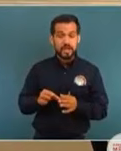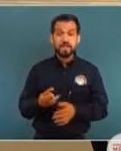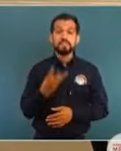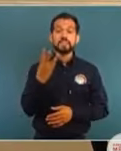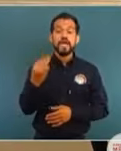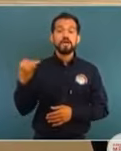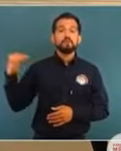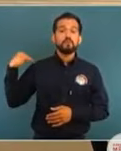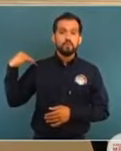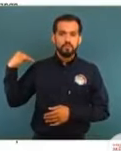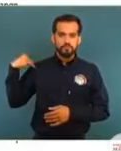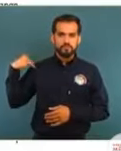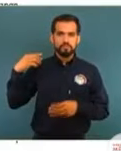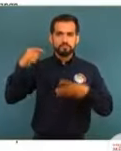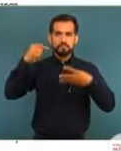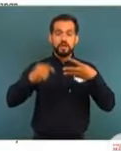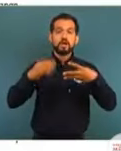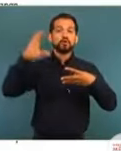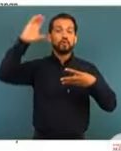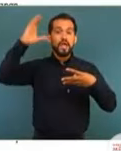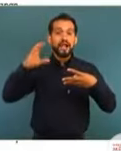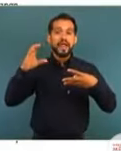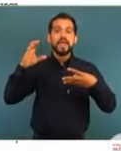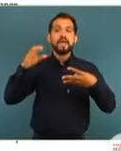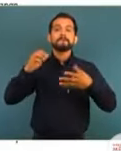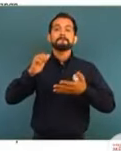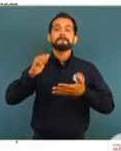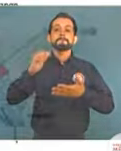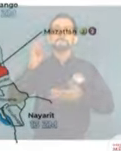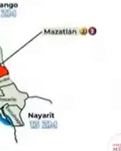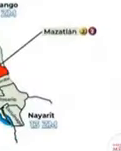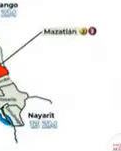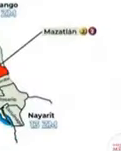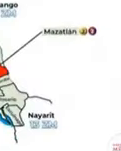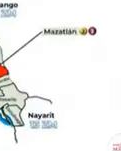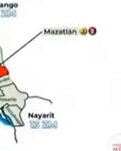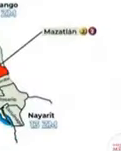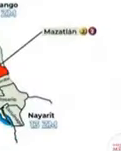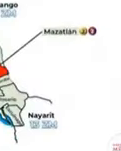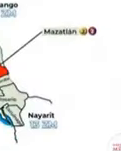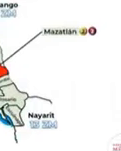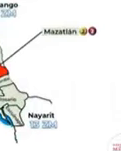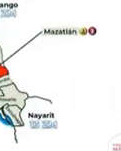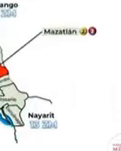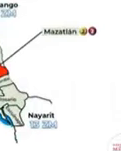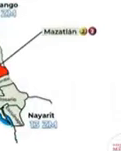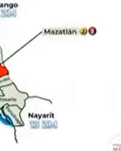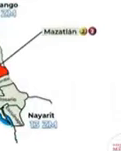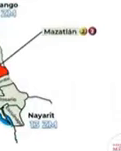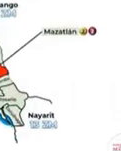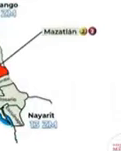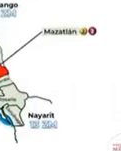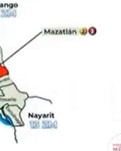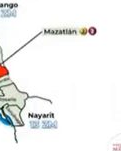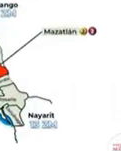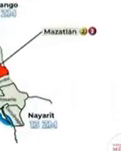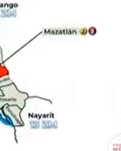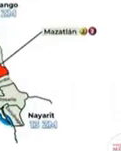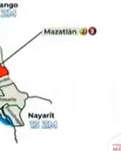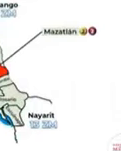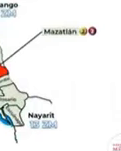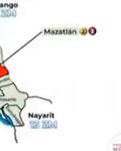tres municipios, Culiacán, Mazatlán y Aume, concentran la mayor cantidad de población y